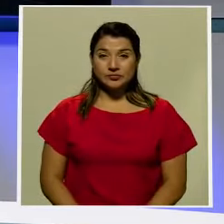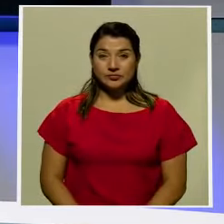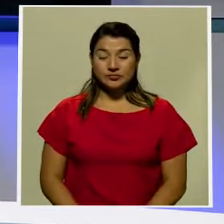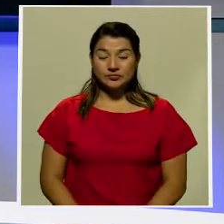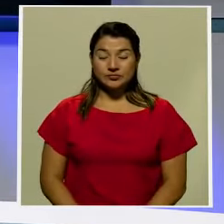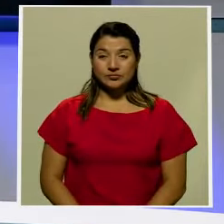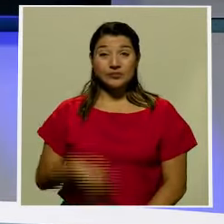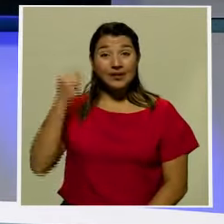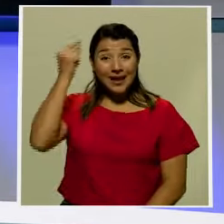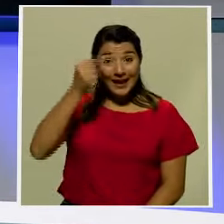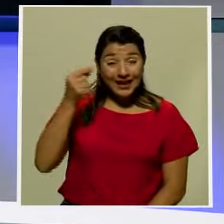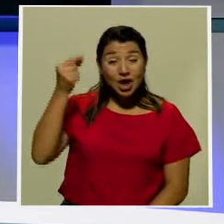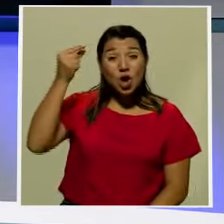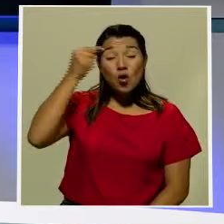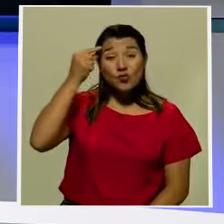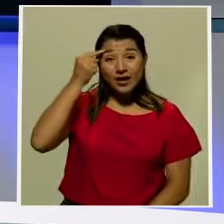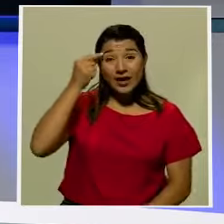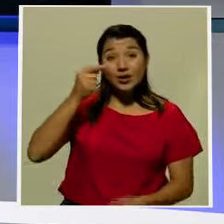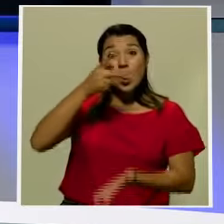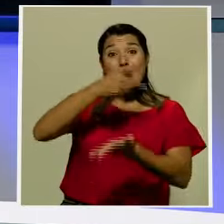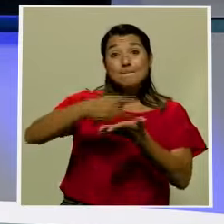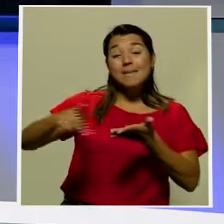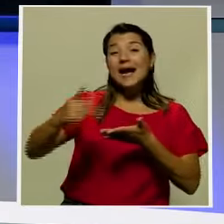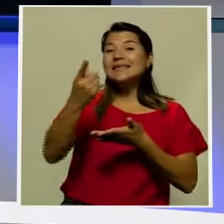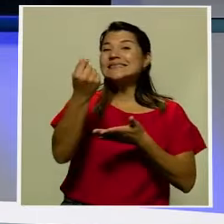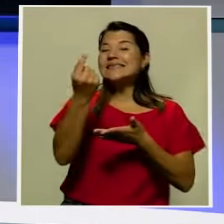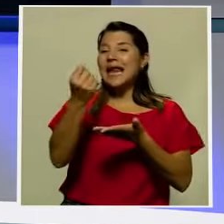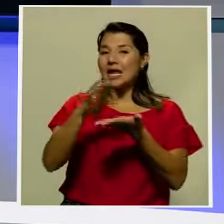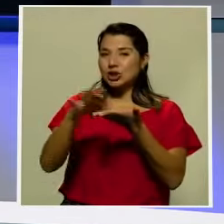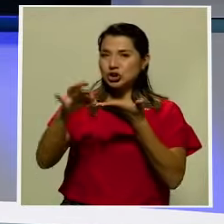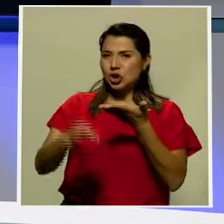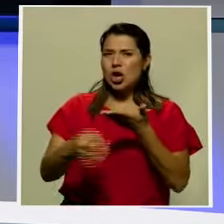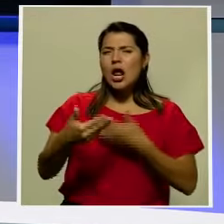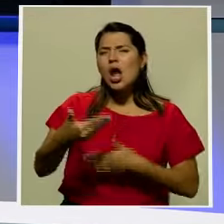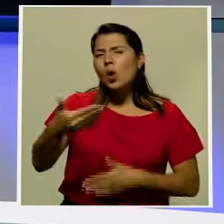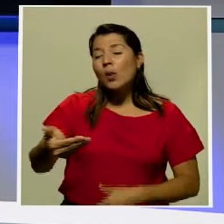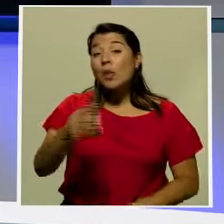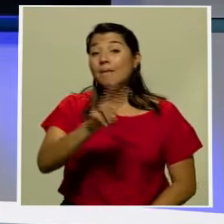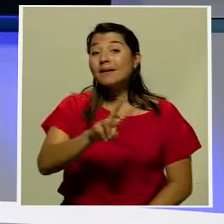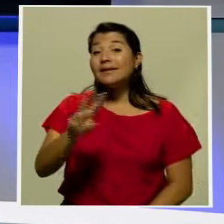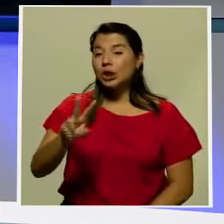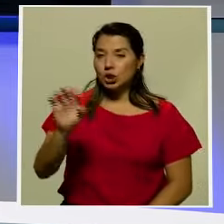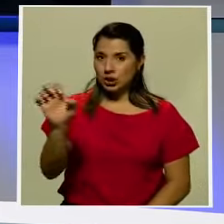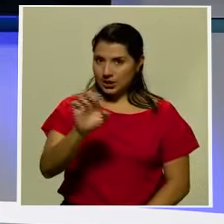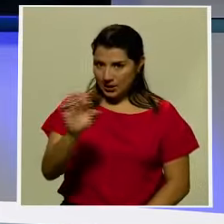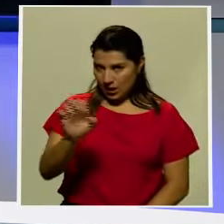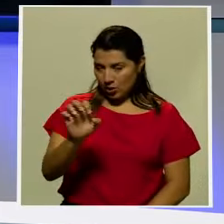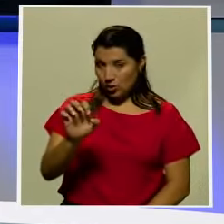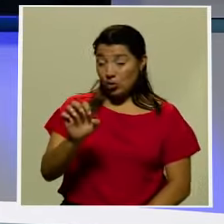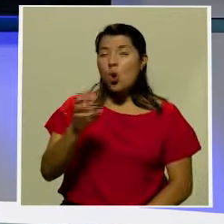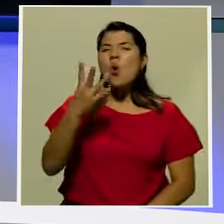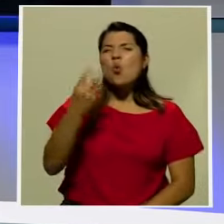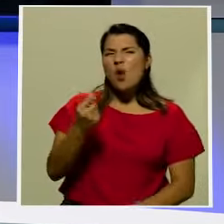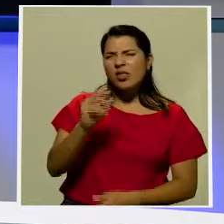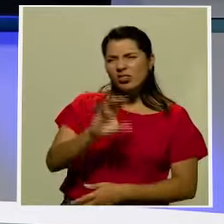El gobierno pagará el salario escolar el 22 de enero. Para ello, destinará